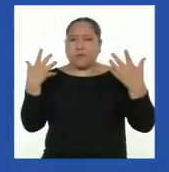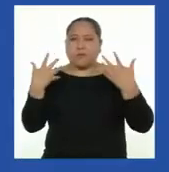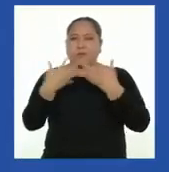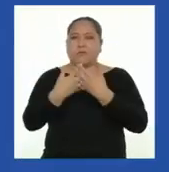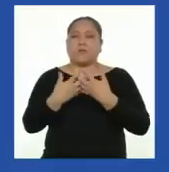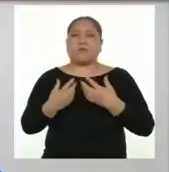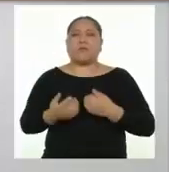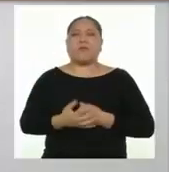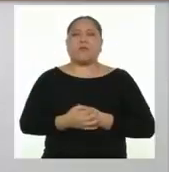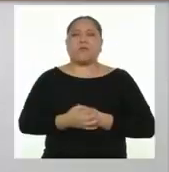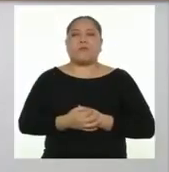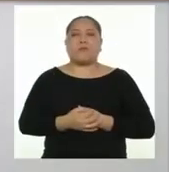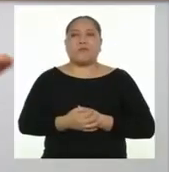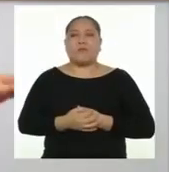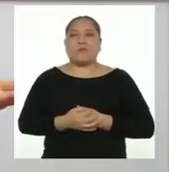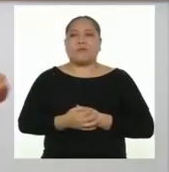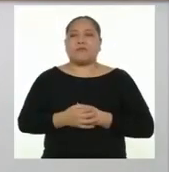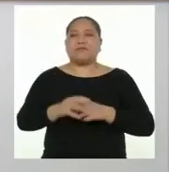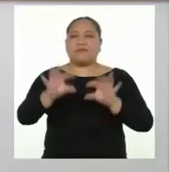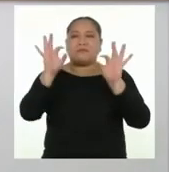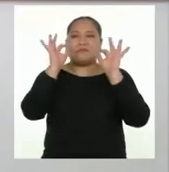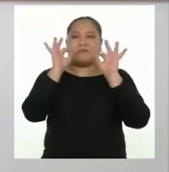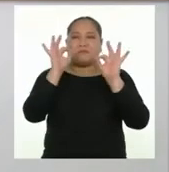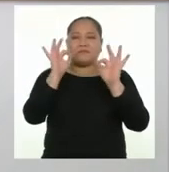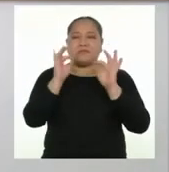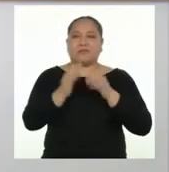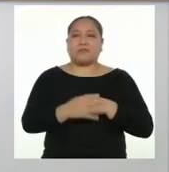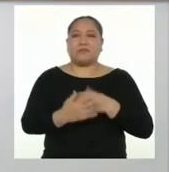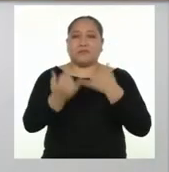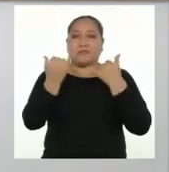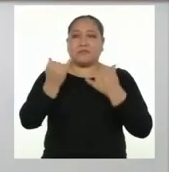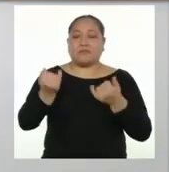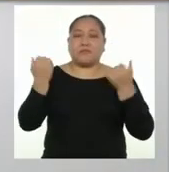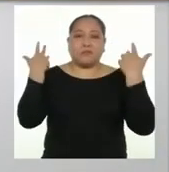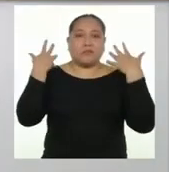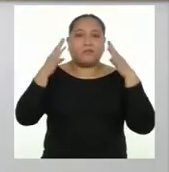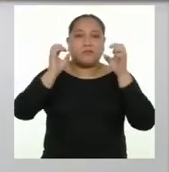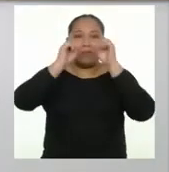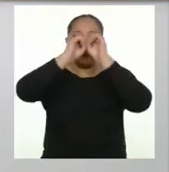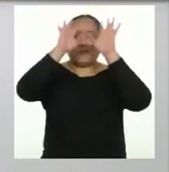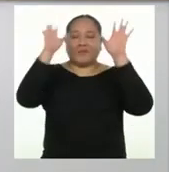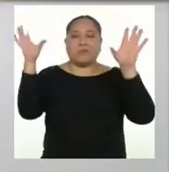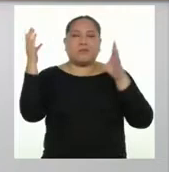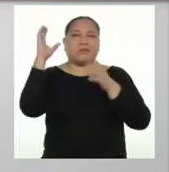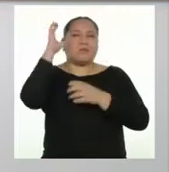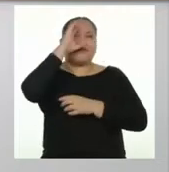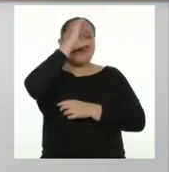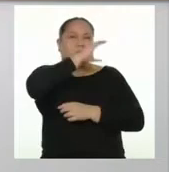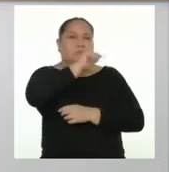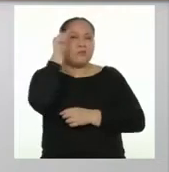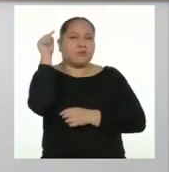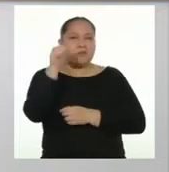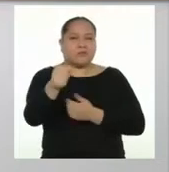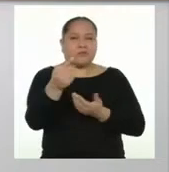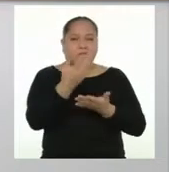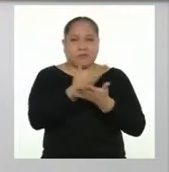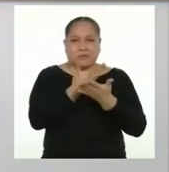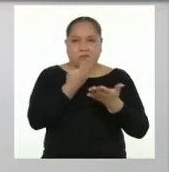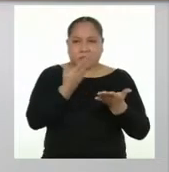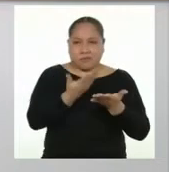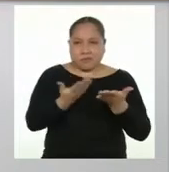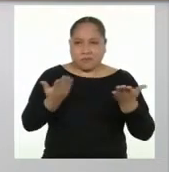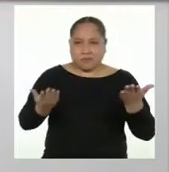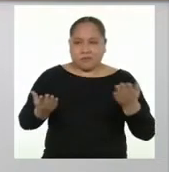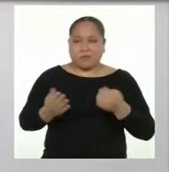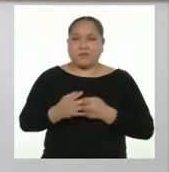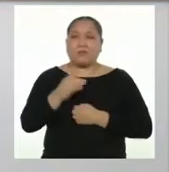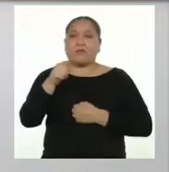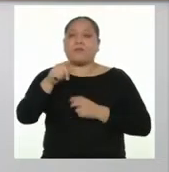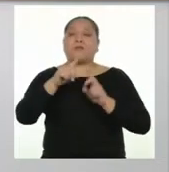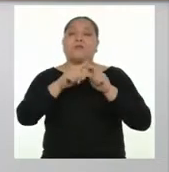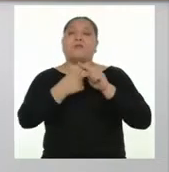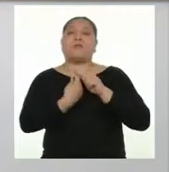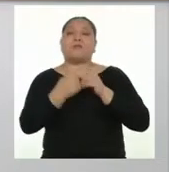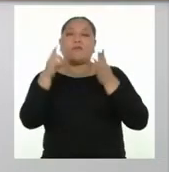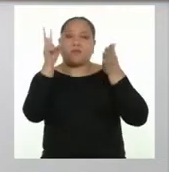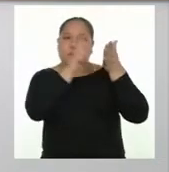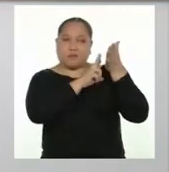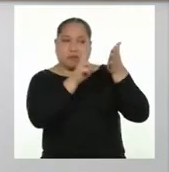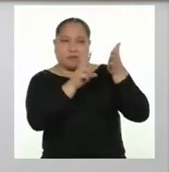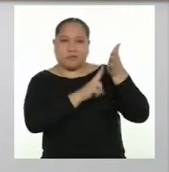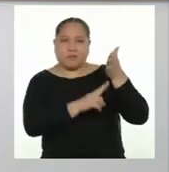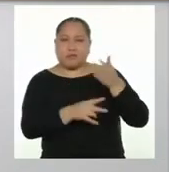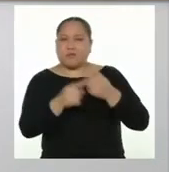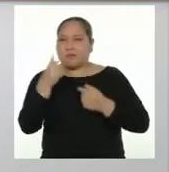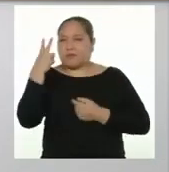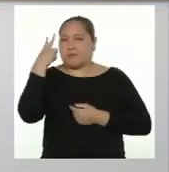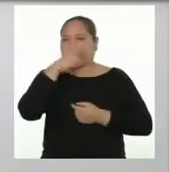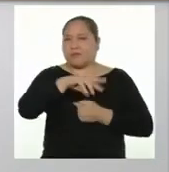comunicativa. Bien, ahora que tenemos claro lo que buscamos en nuestro producto, podemos empezar con la lectura.